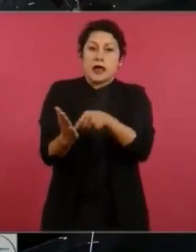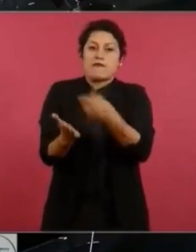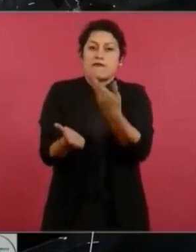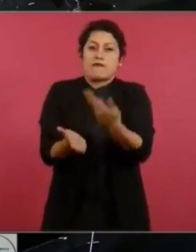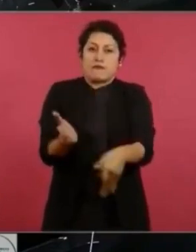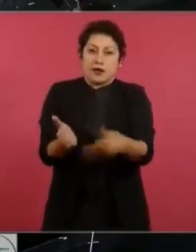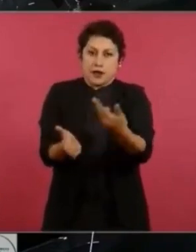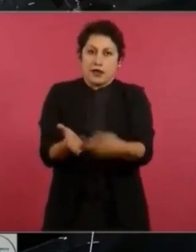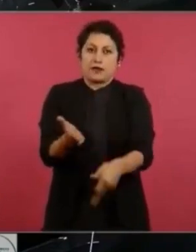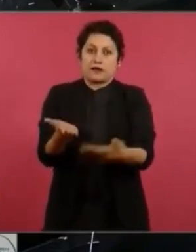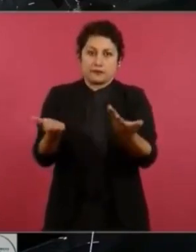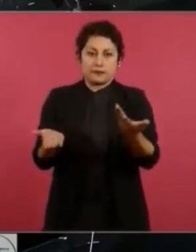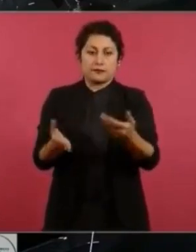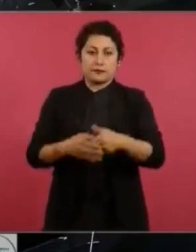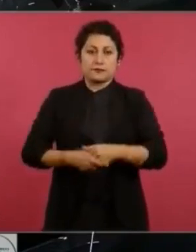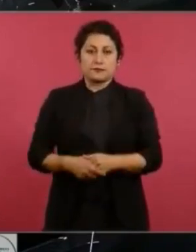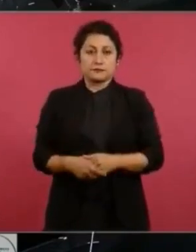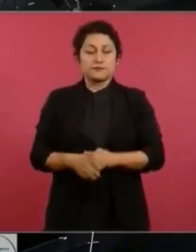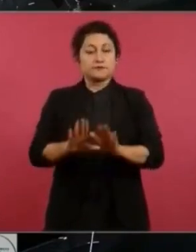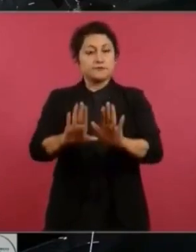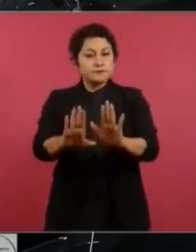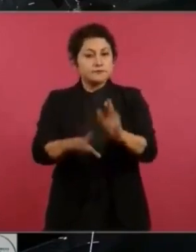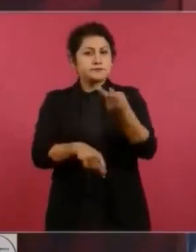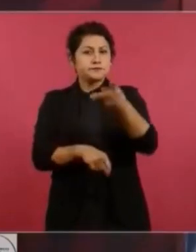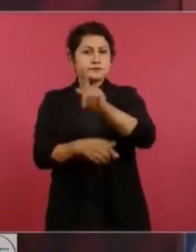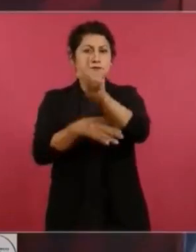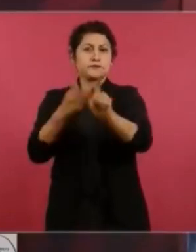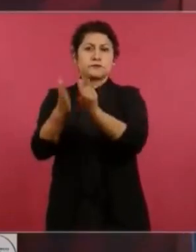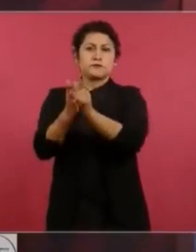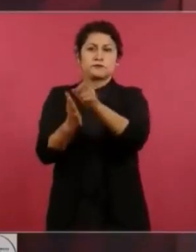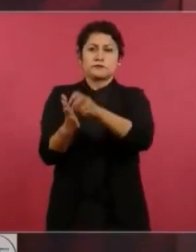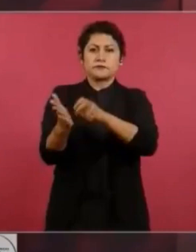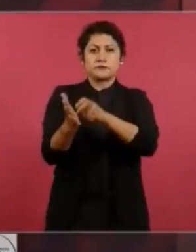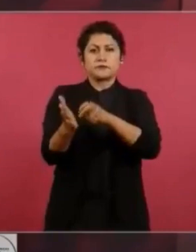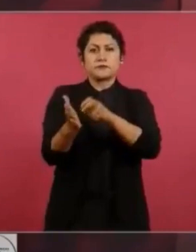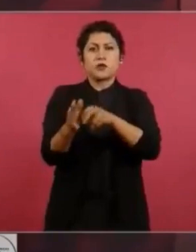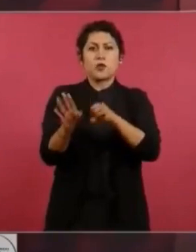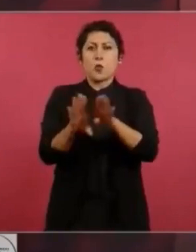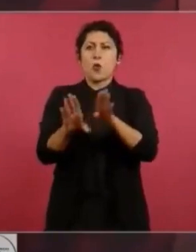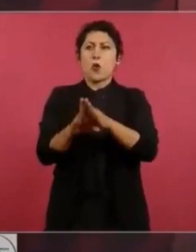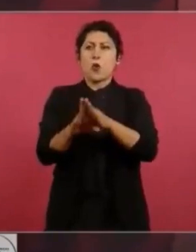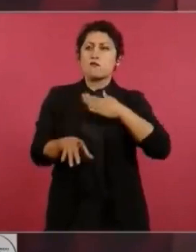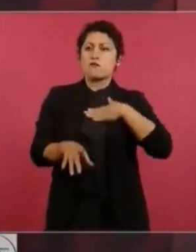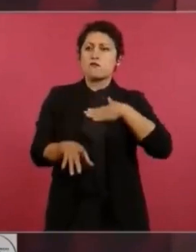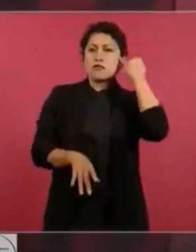imponer nada, sin